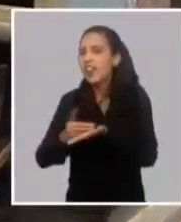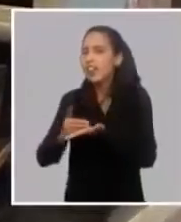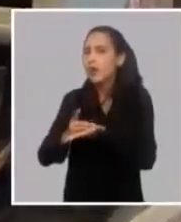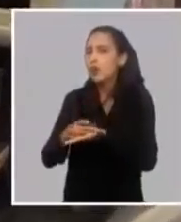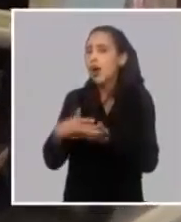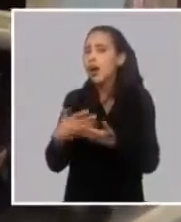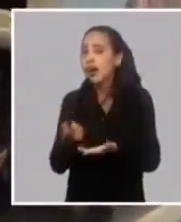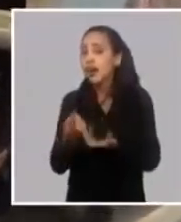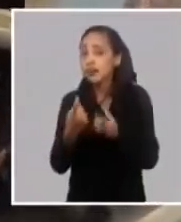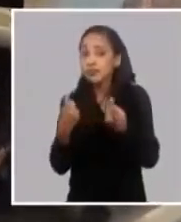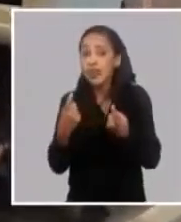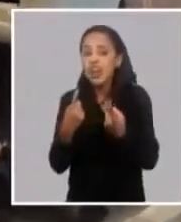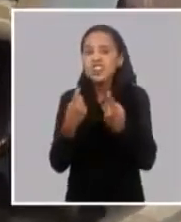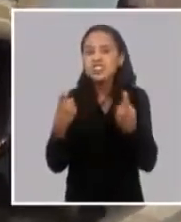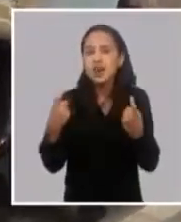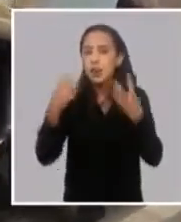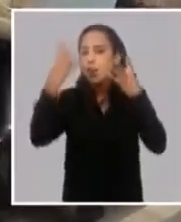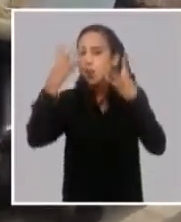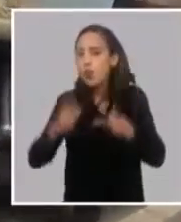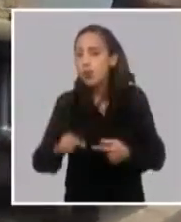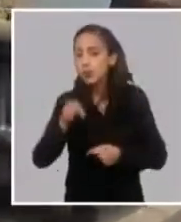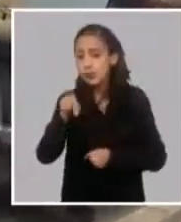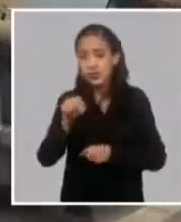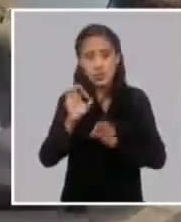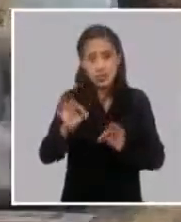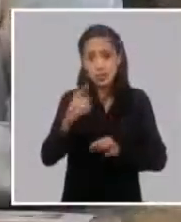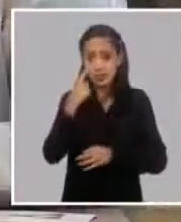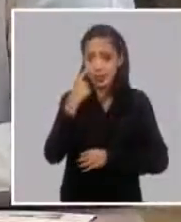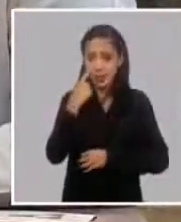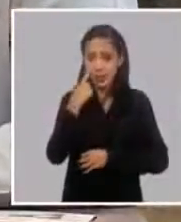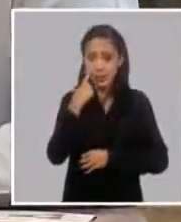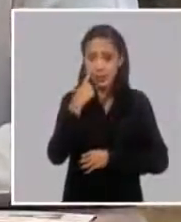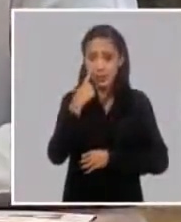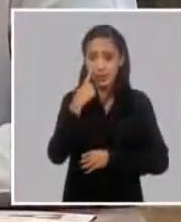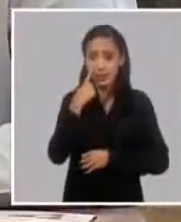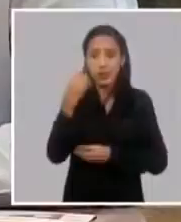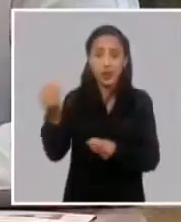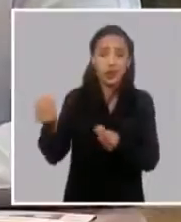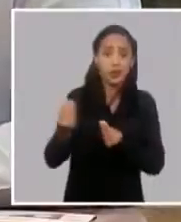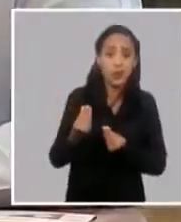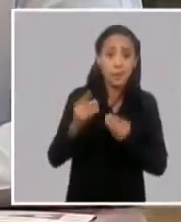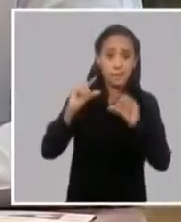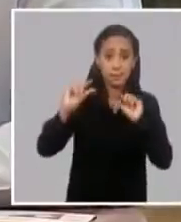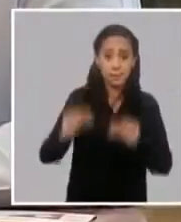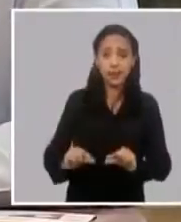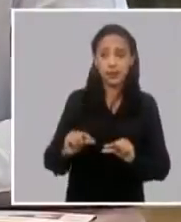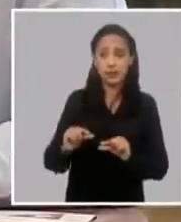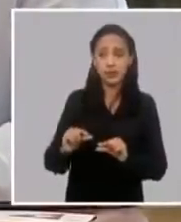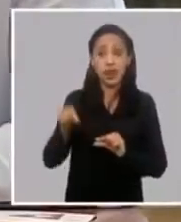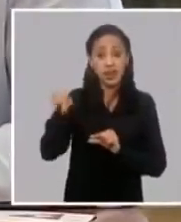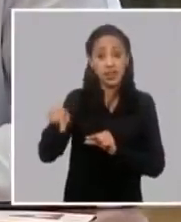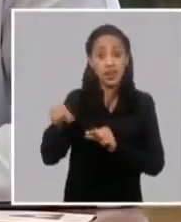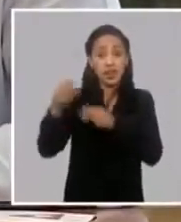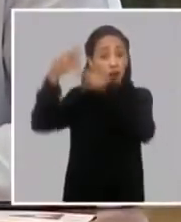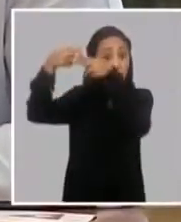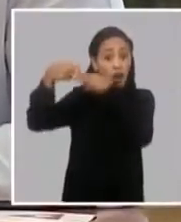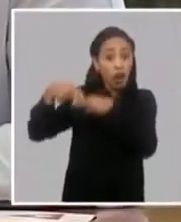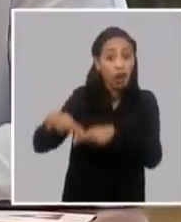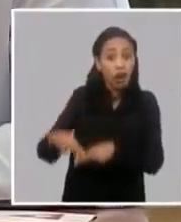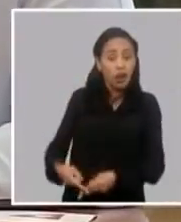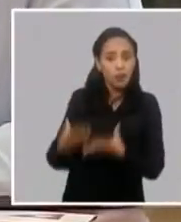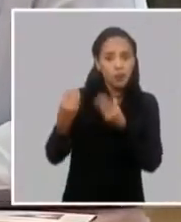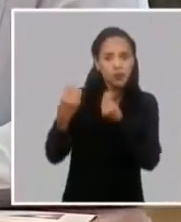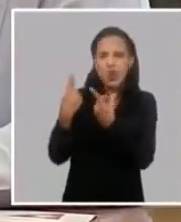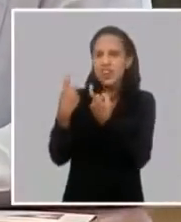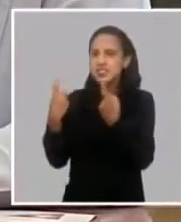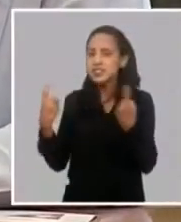Y siempre esa balanza es muy desfavorable. Yo te diría que hay de acá una enorme lista de lo que necesita